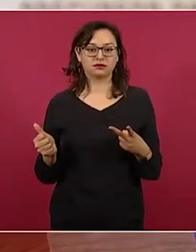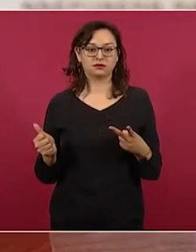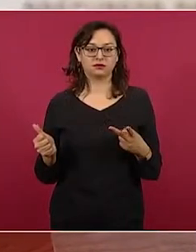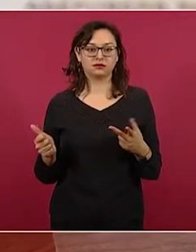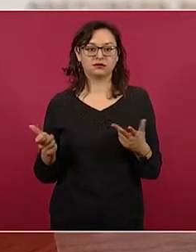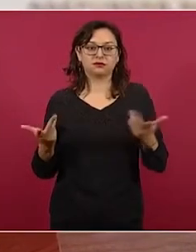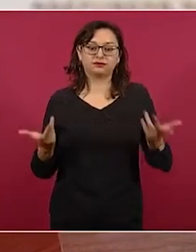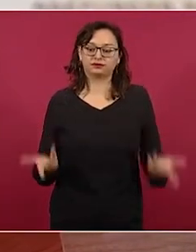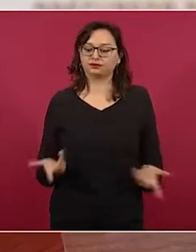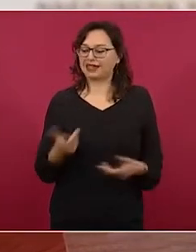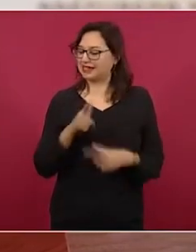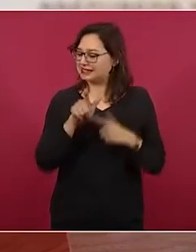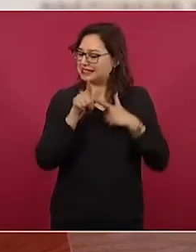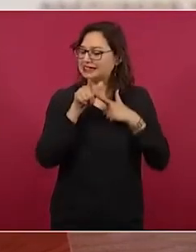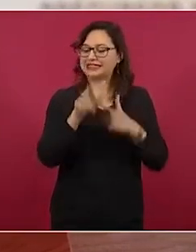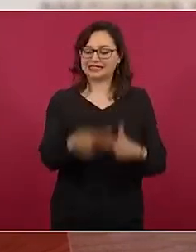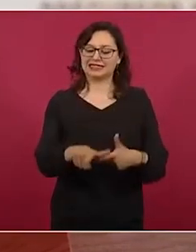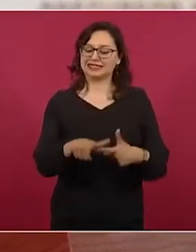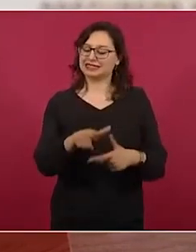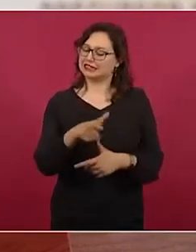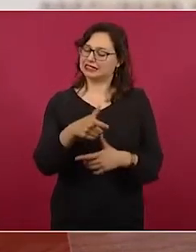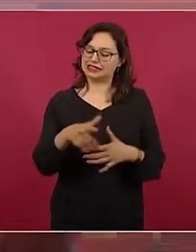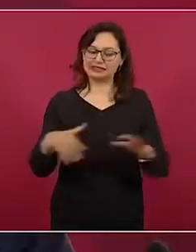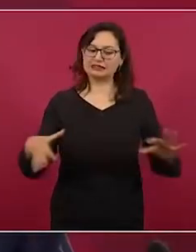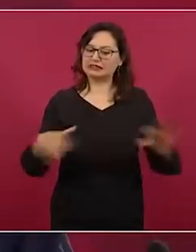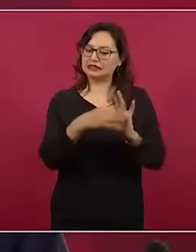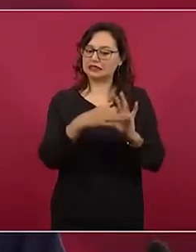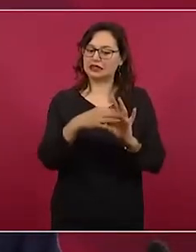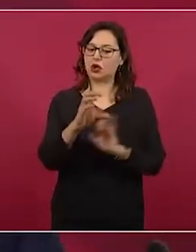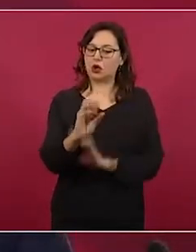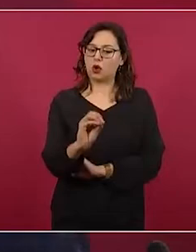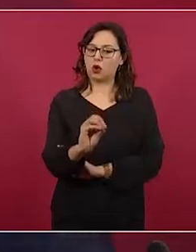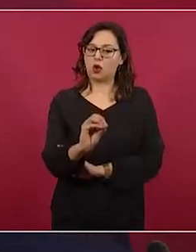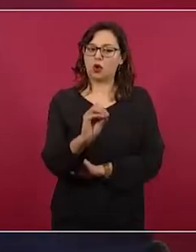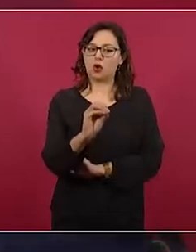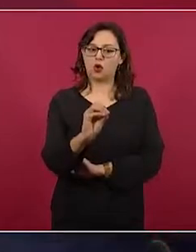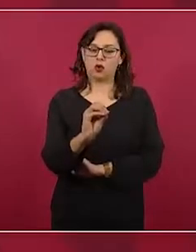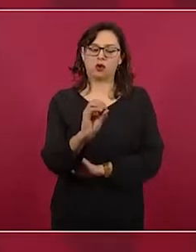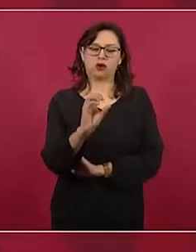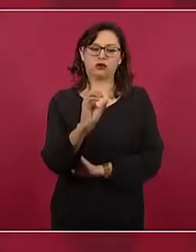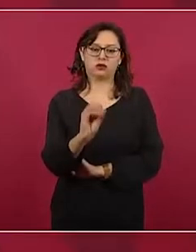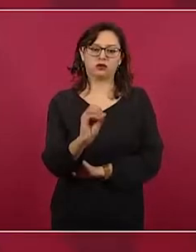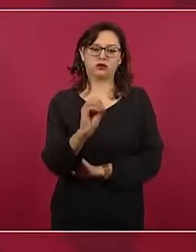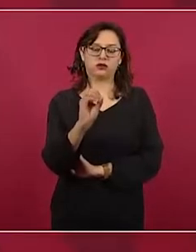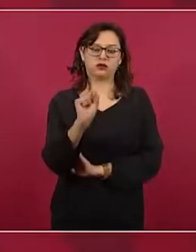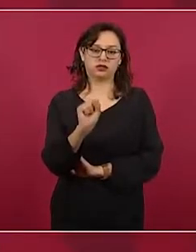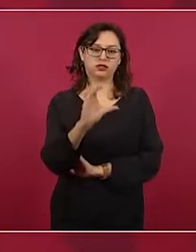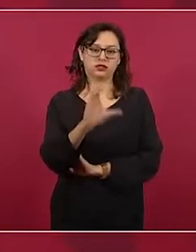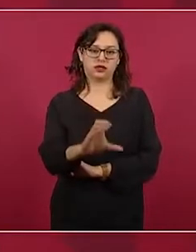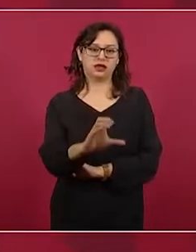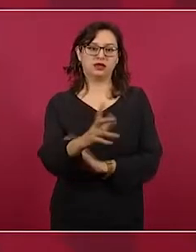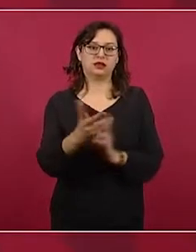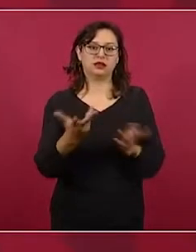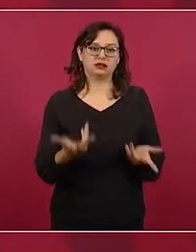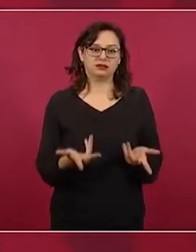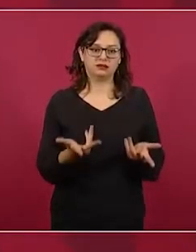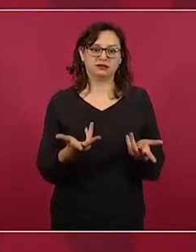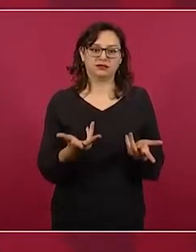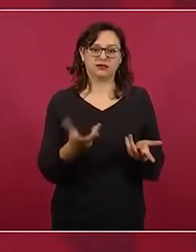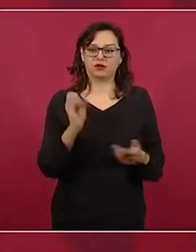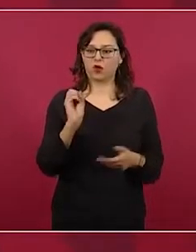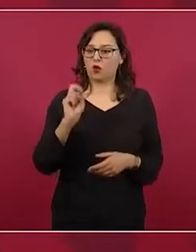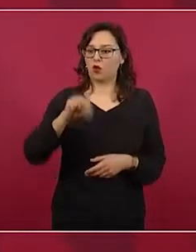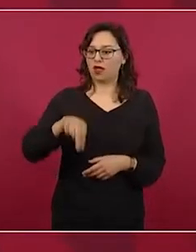llamadas organizaciones no gubernamentales y los recursos, que no son